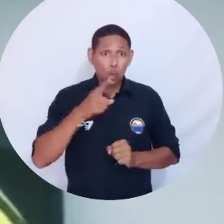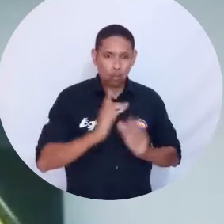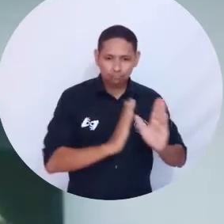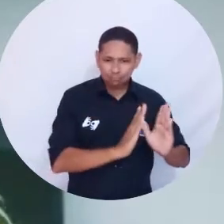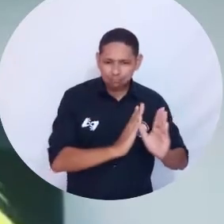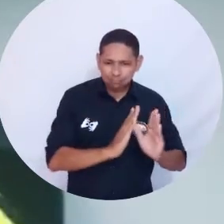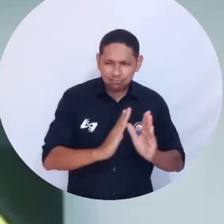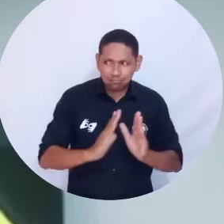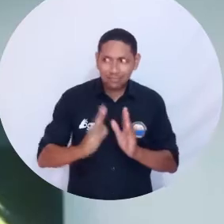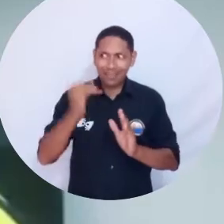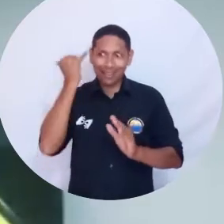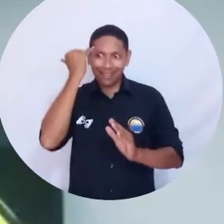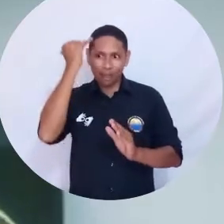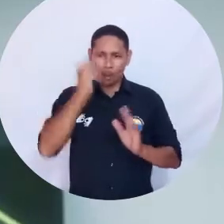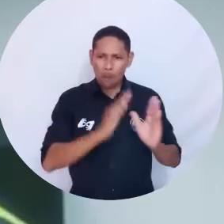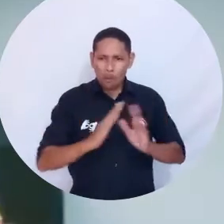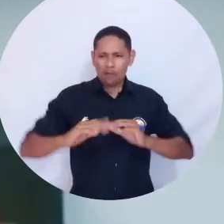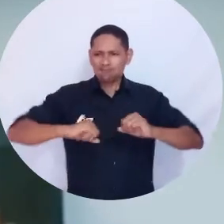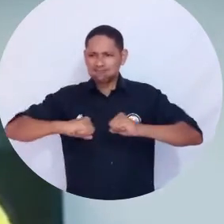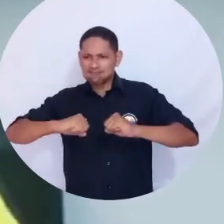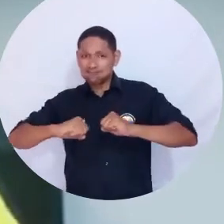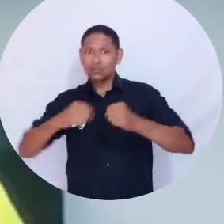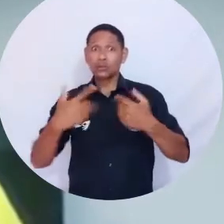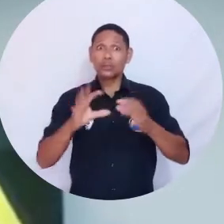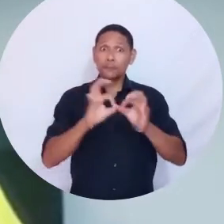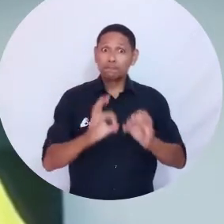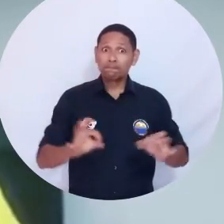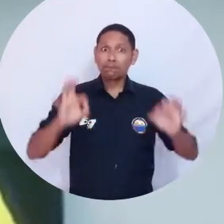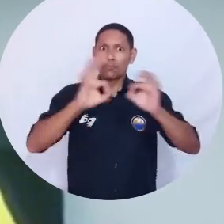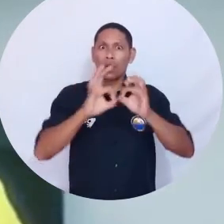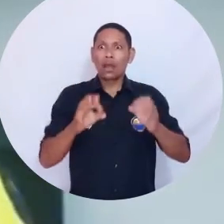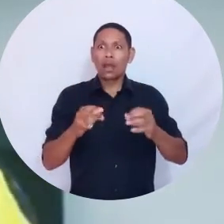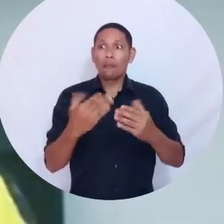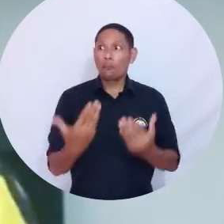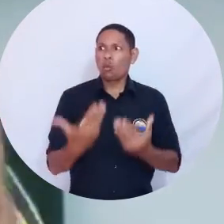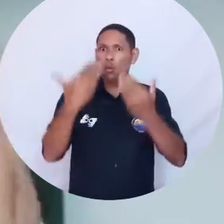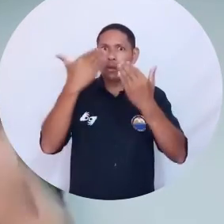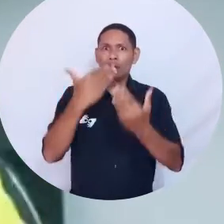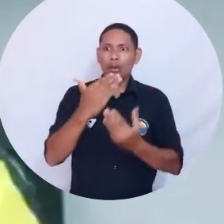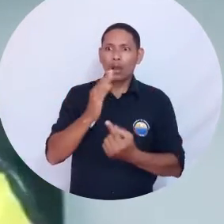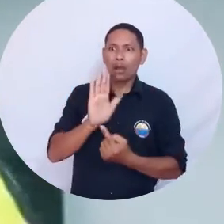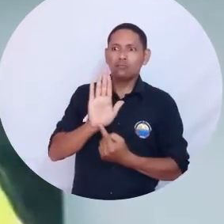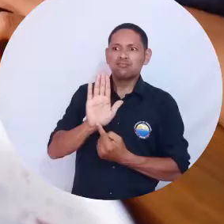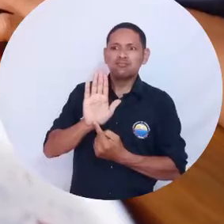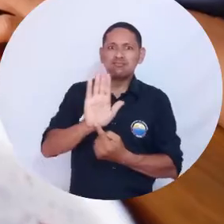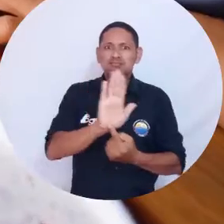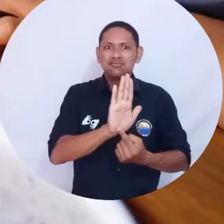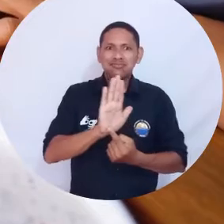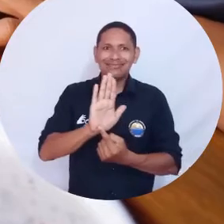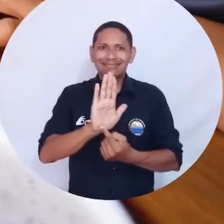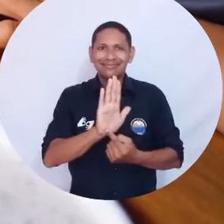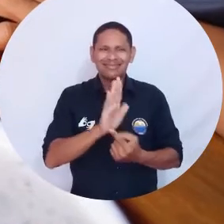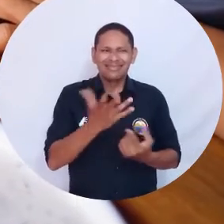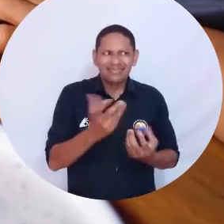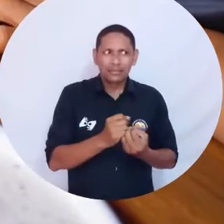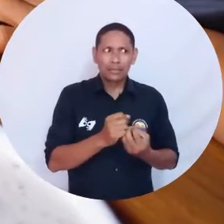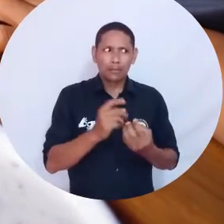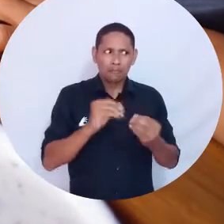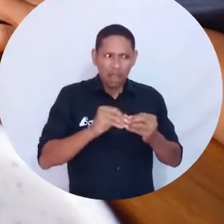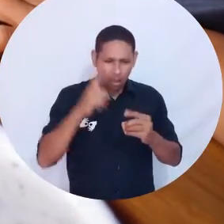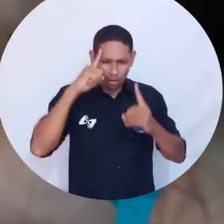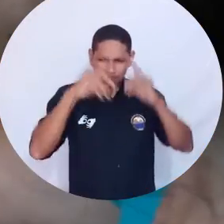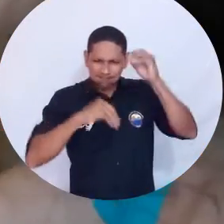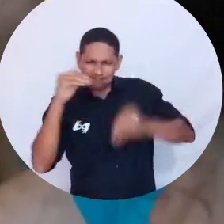organización y el desarrollo de esta iniciativa se constituye como una herramienta alternativa desde el arte, desde la